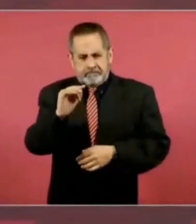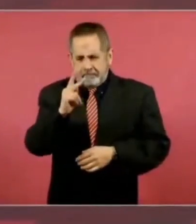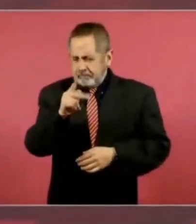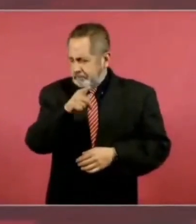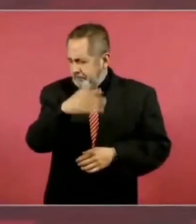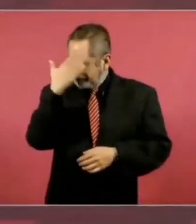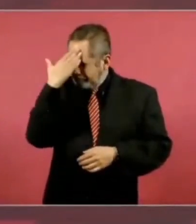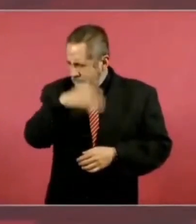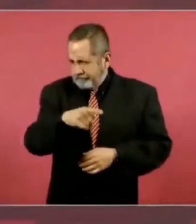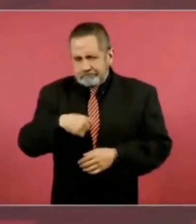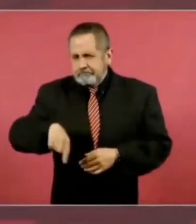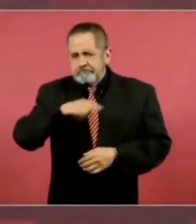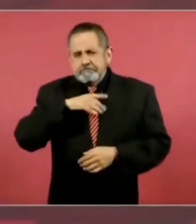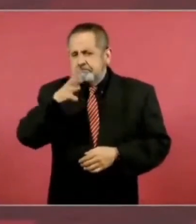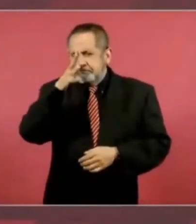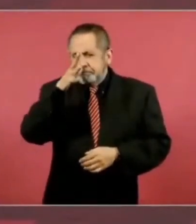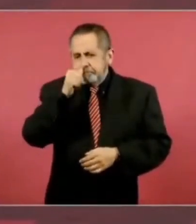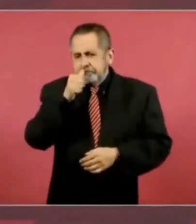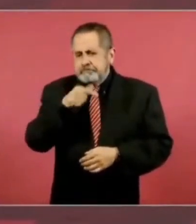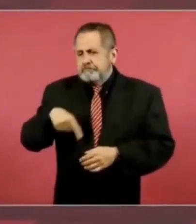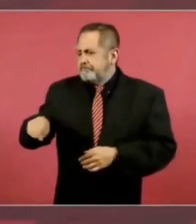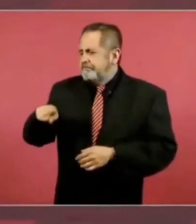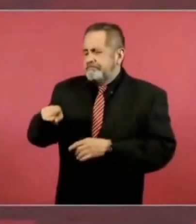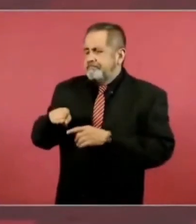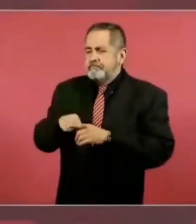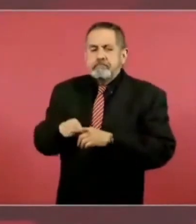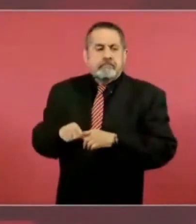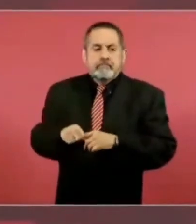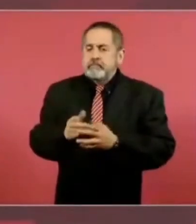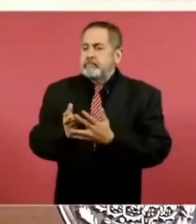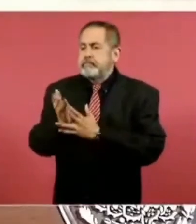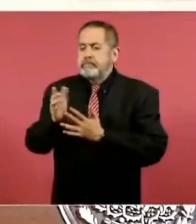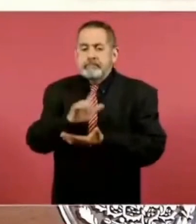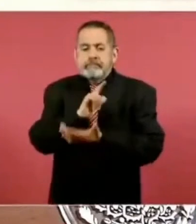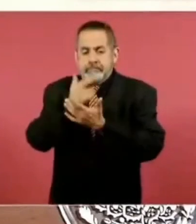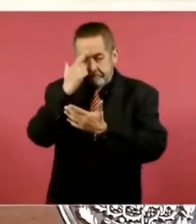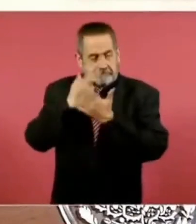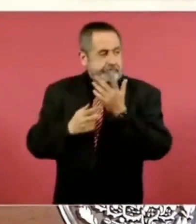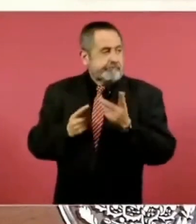que no podemos nosotros infringir la ley.